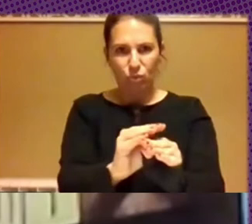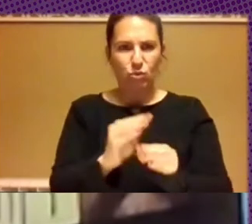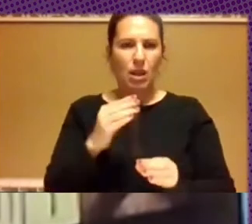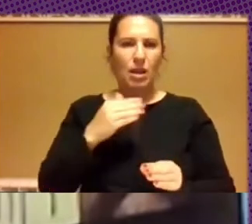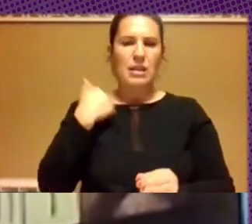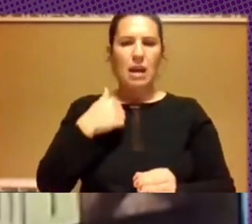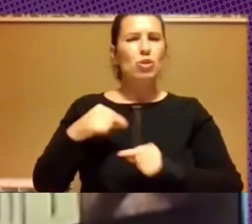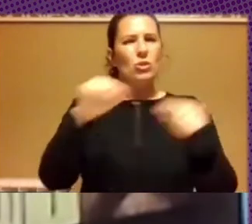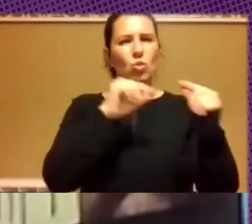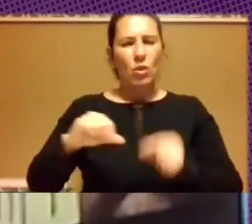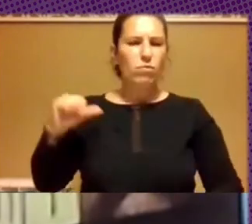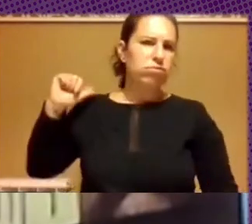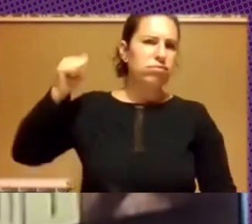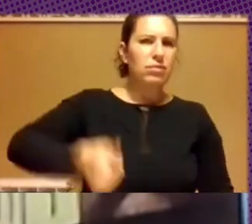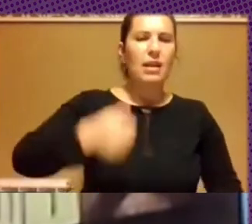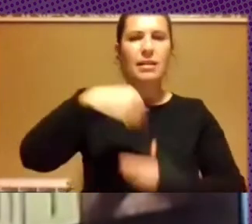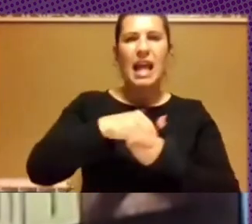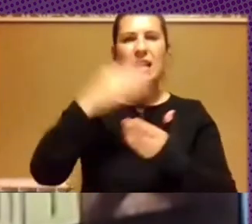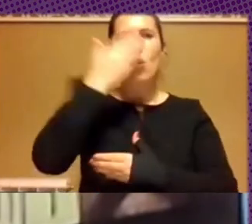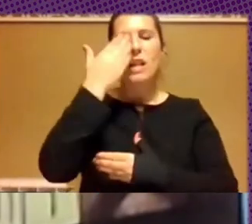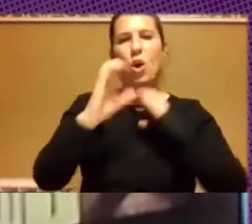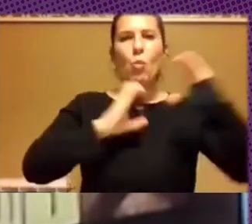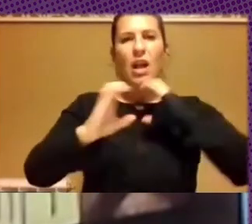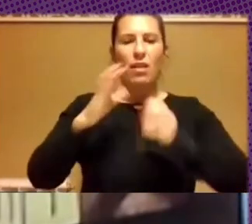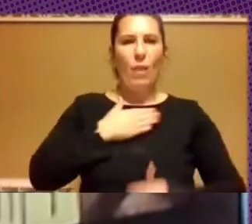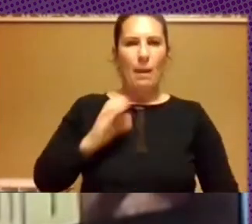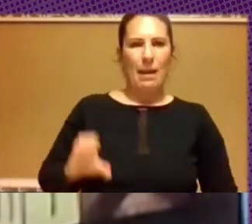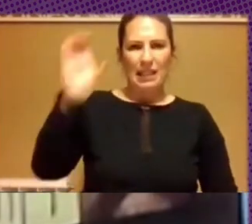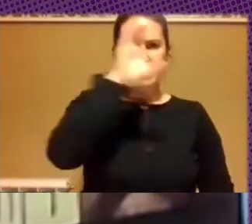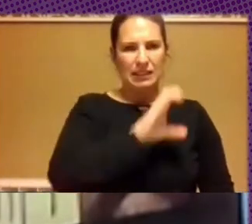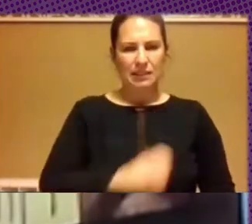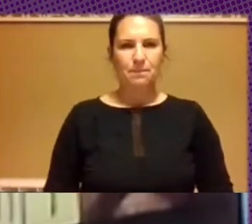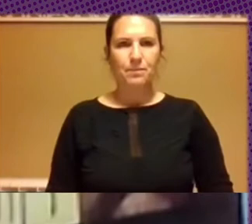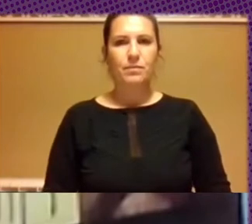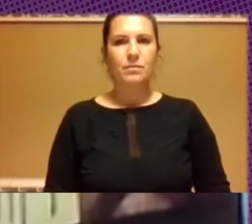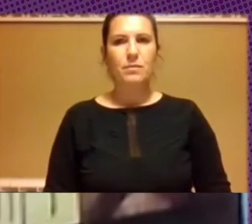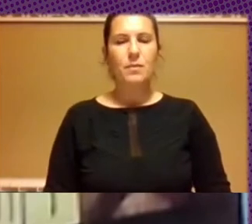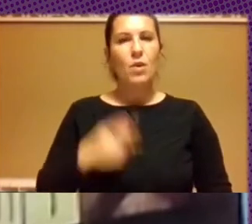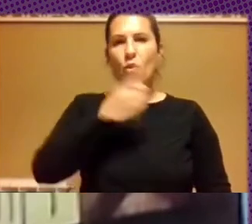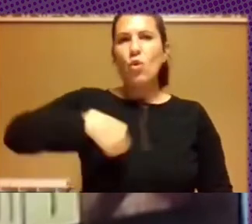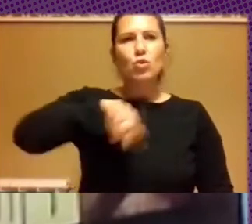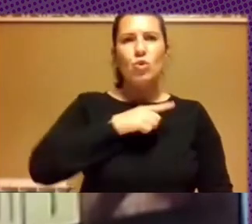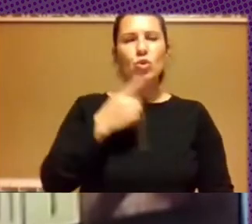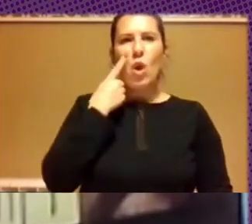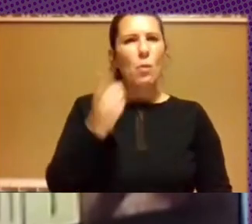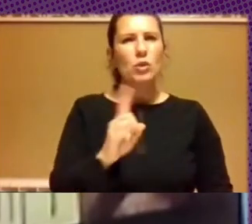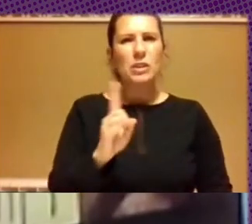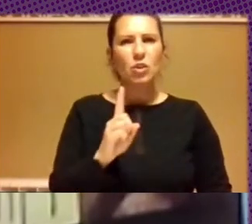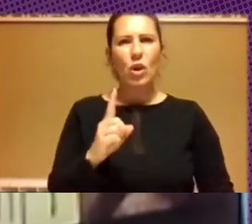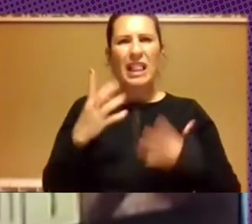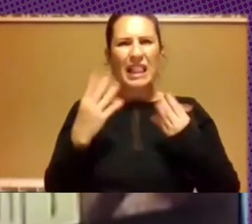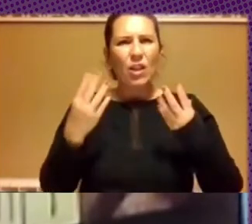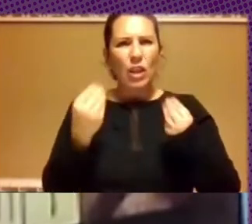décadas en las escuelas de comunicación de nuestros países. Nunca vimos los niveles de concentración que vemos hoy